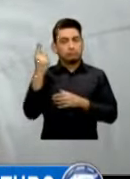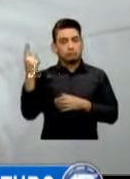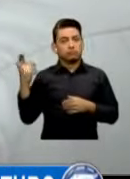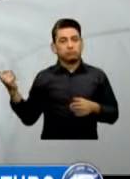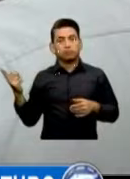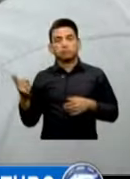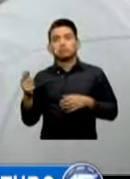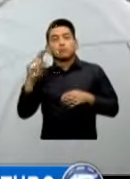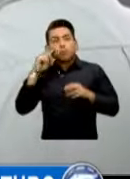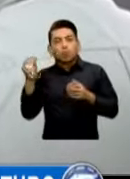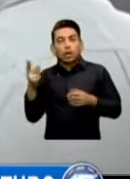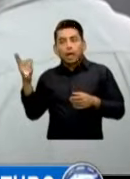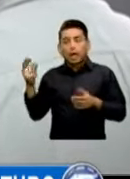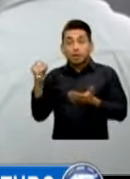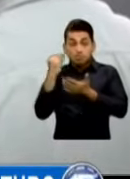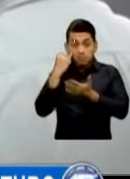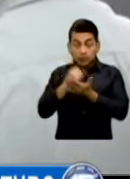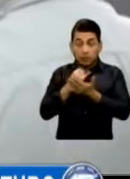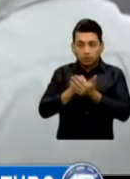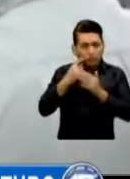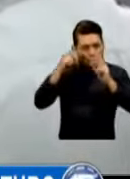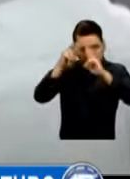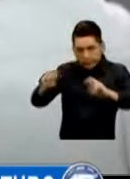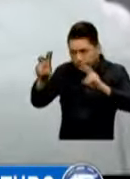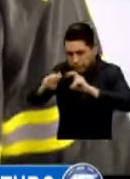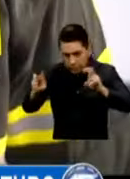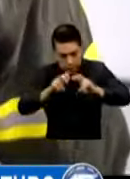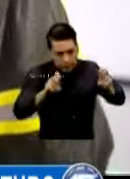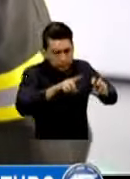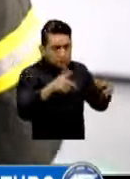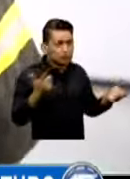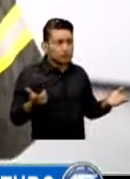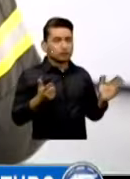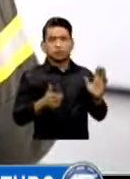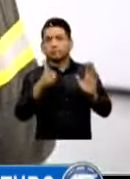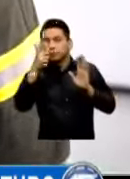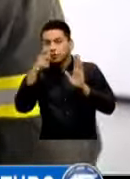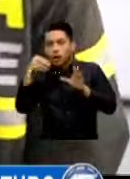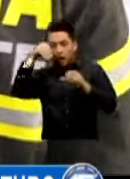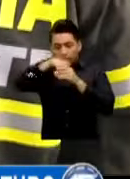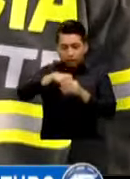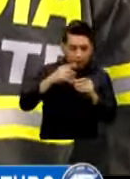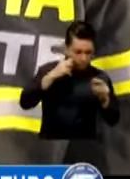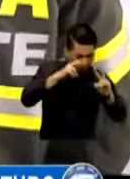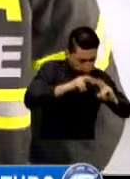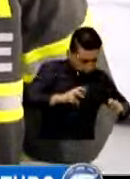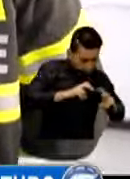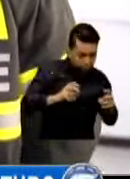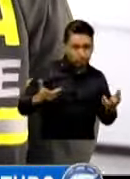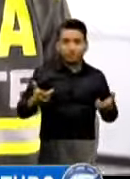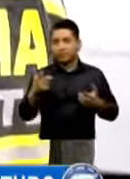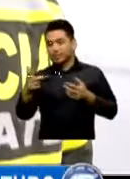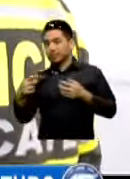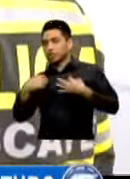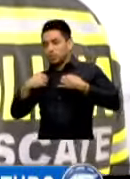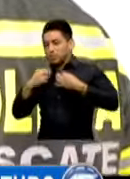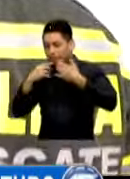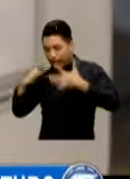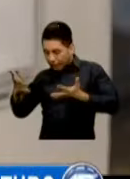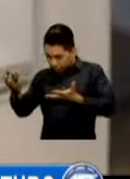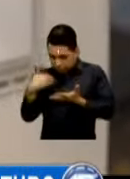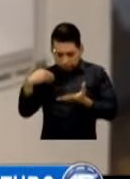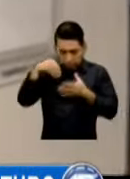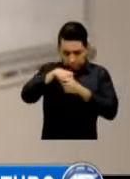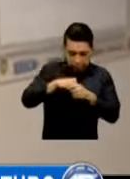Aportan Las Pruebas Científicas Para Darles Sustento A Todos Los Resultados De Los Procesos Para ello Hay Un Convenio Con La Universidad De San